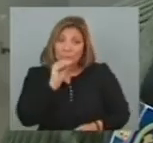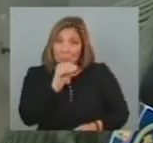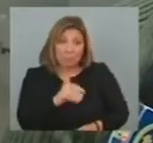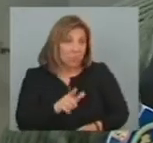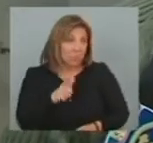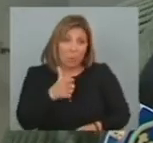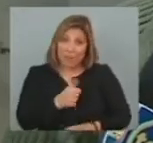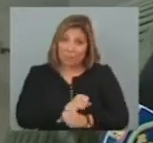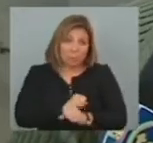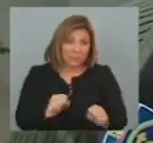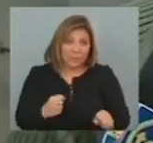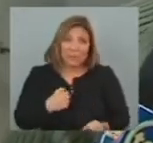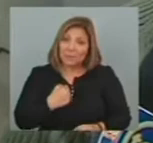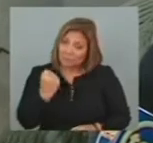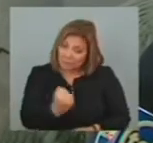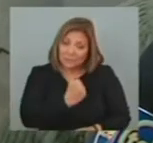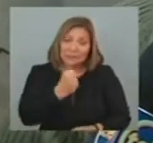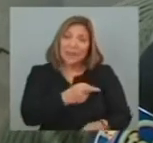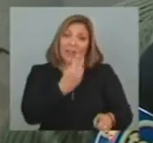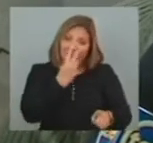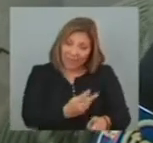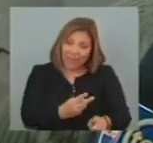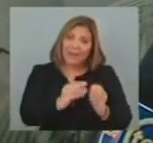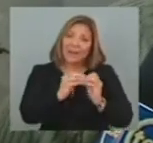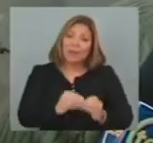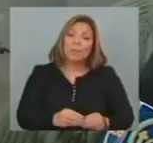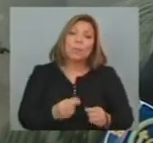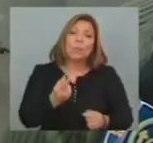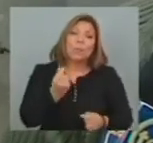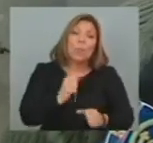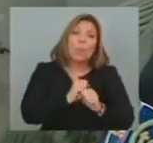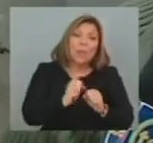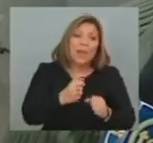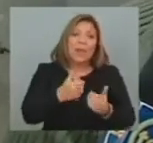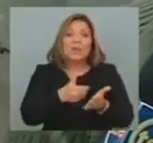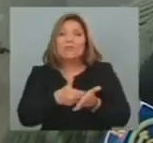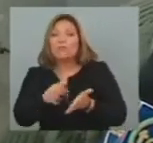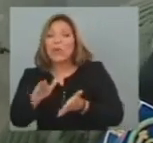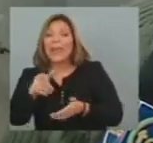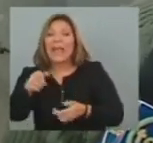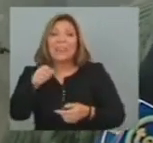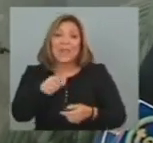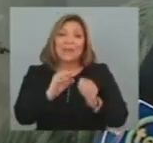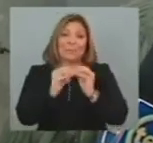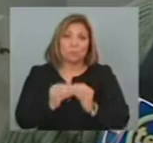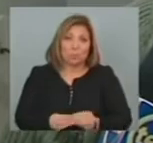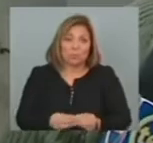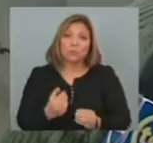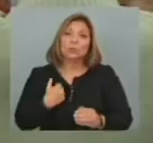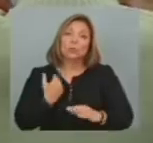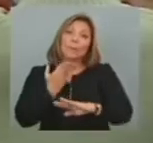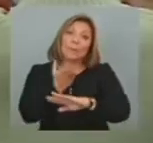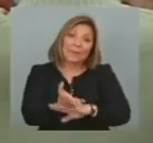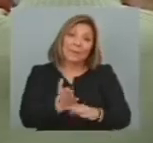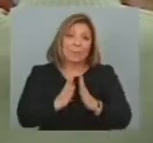posibilidad Nosotros insistimos En que se revea La alternativa De algún espacio extra presupuestal Y es lo que le pedimos Justamente a la